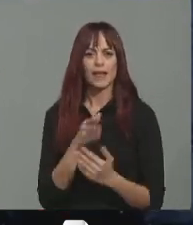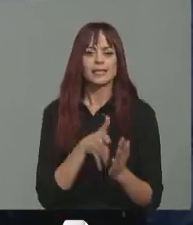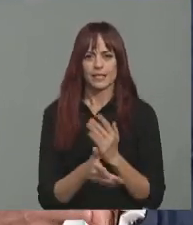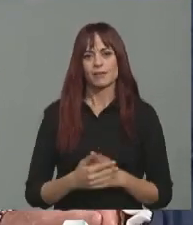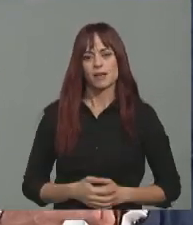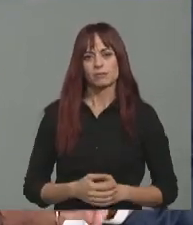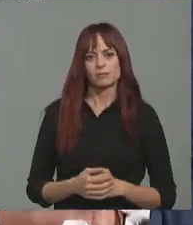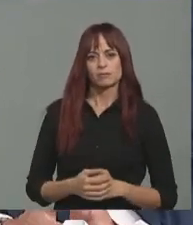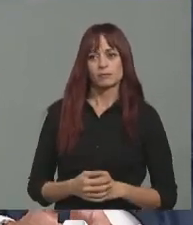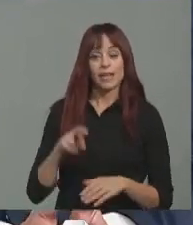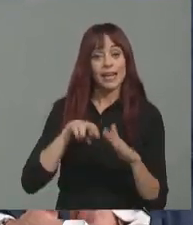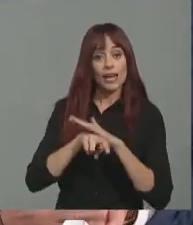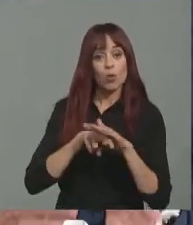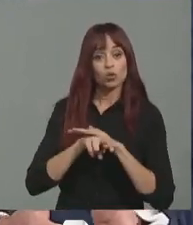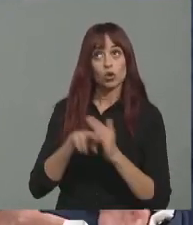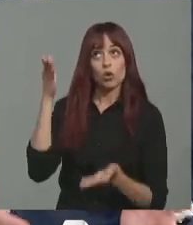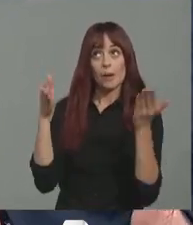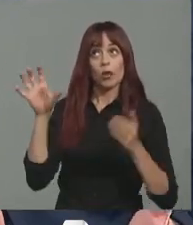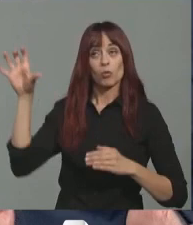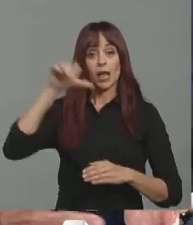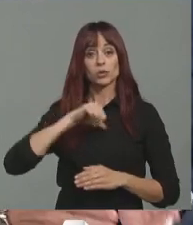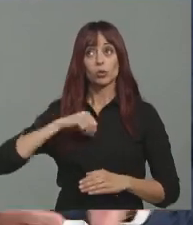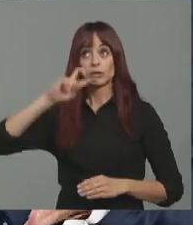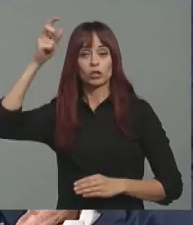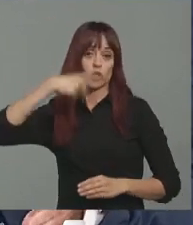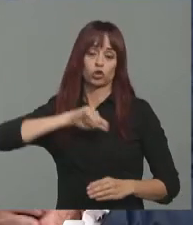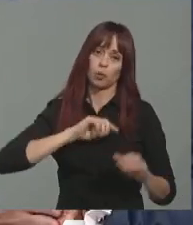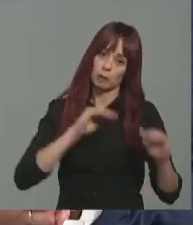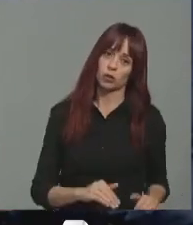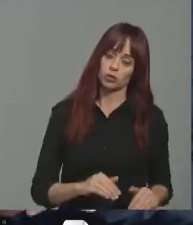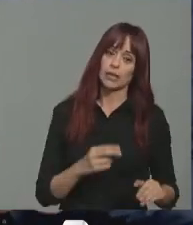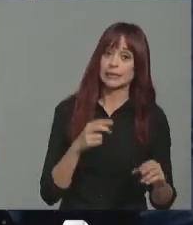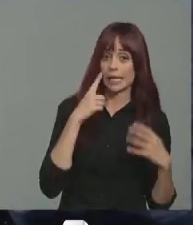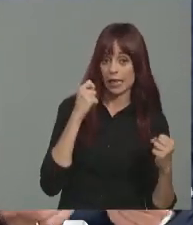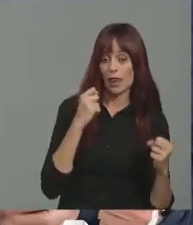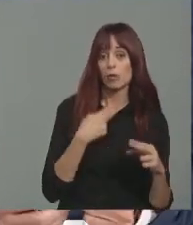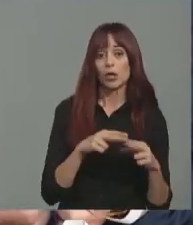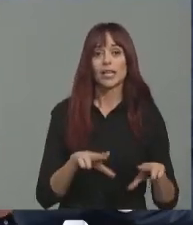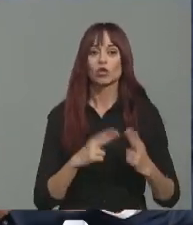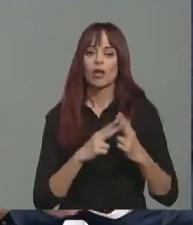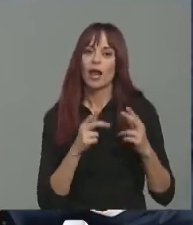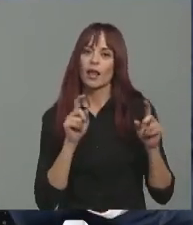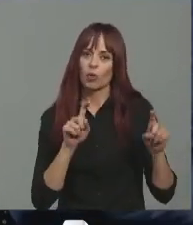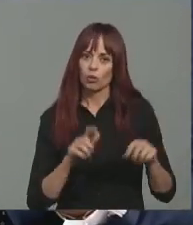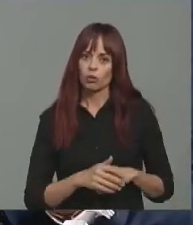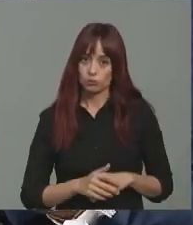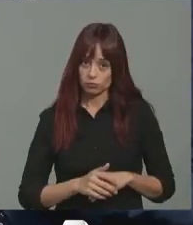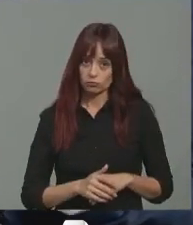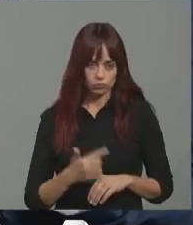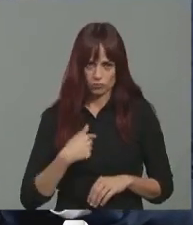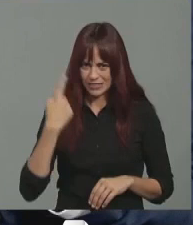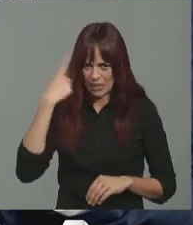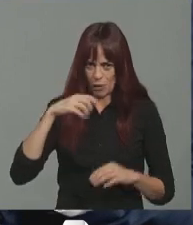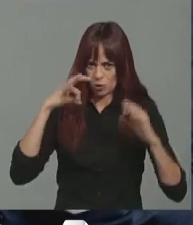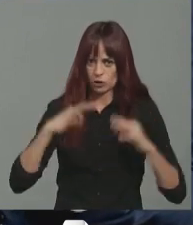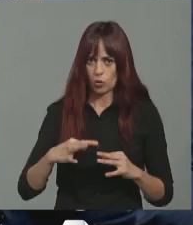recibimos menos recursos que el resto de comunidades para atender los mismos servicios, sanidad y educación, política y social. Bueno, como teníamos el convencimiento de